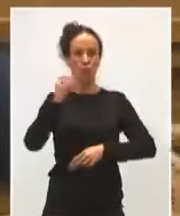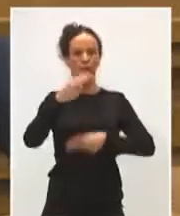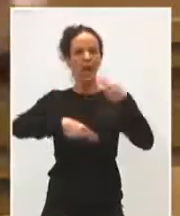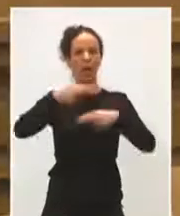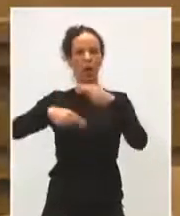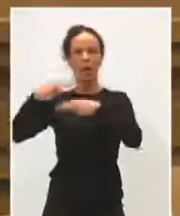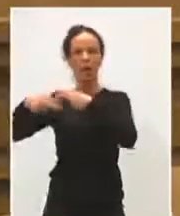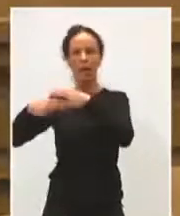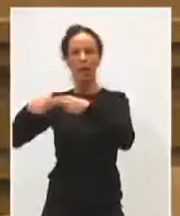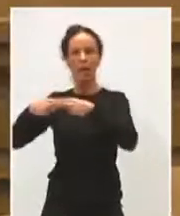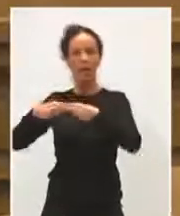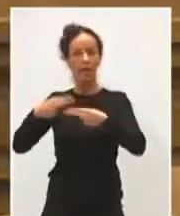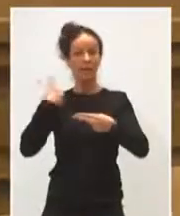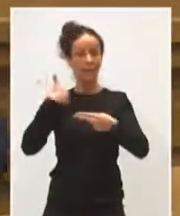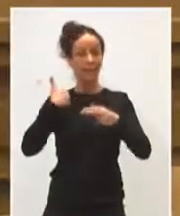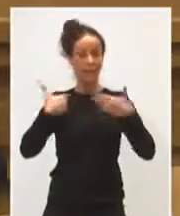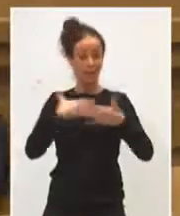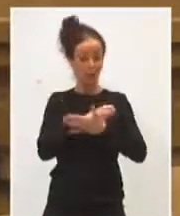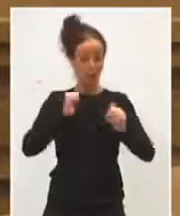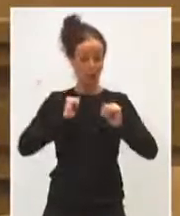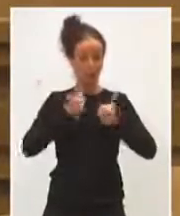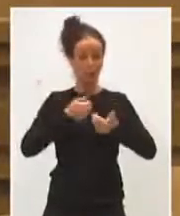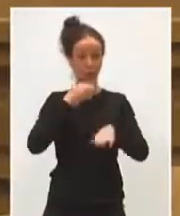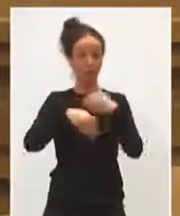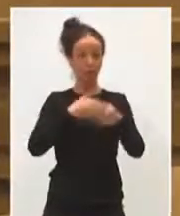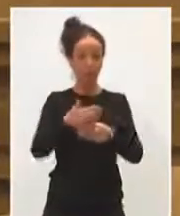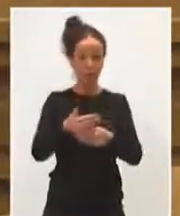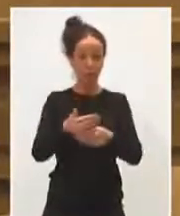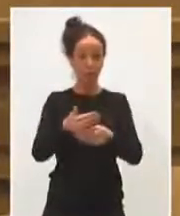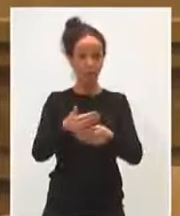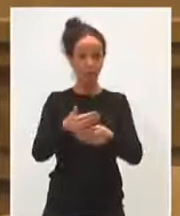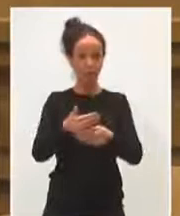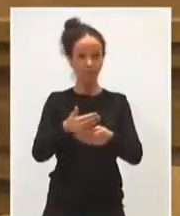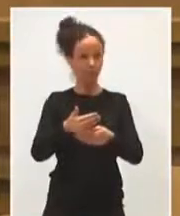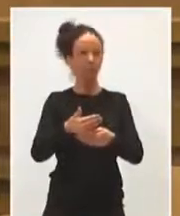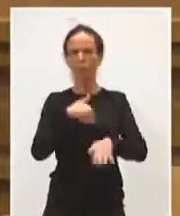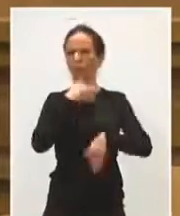En cuanto esté toda la maquinaria en marcha, van a ir muy de seguido.